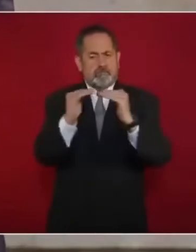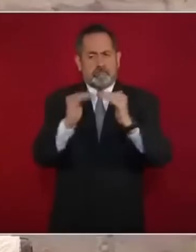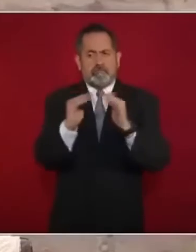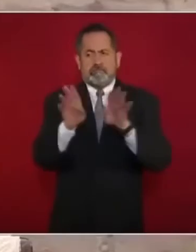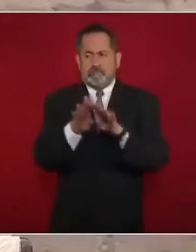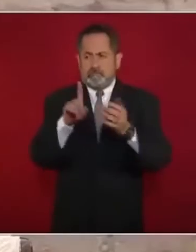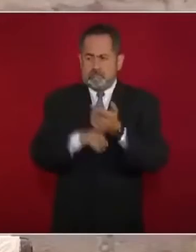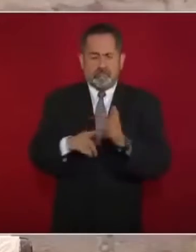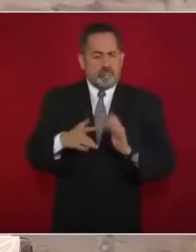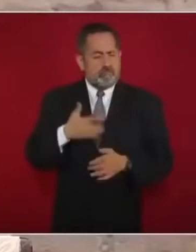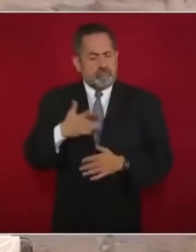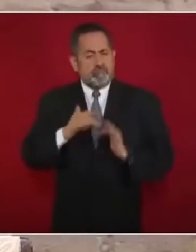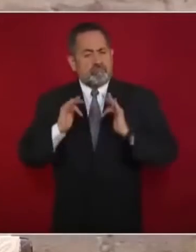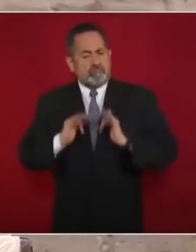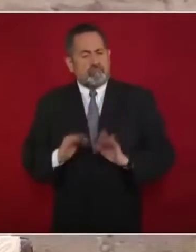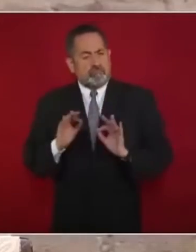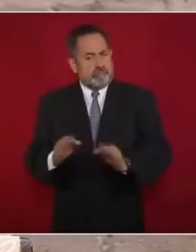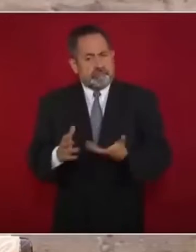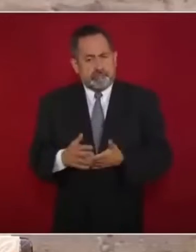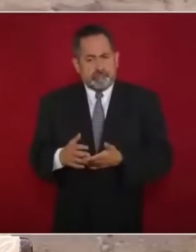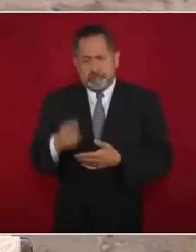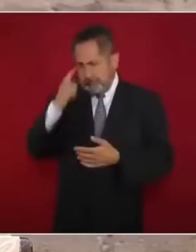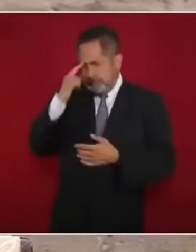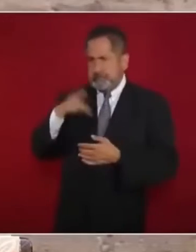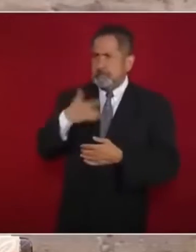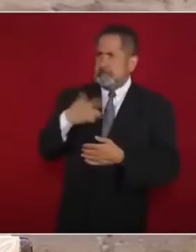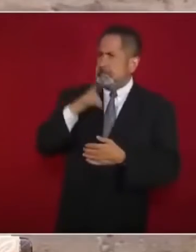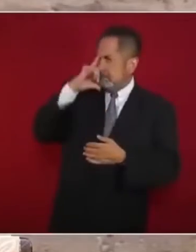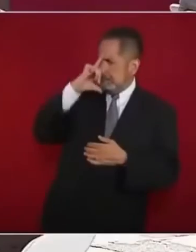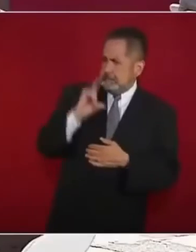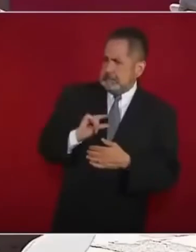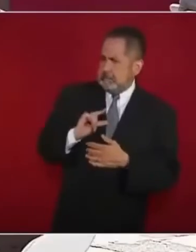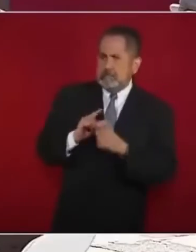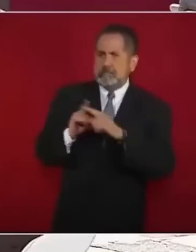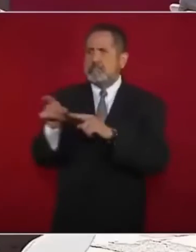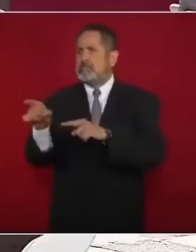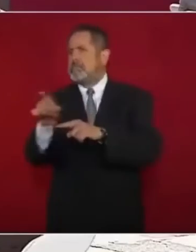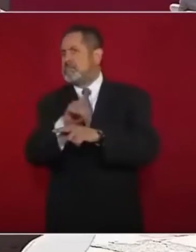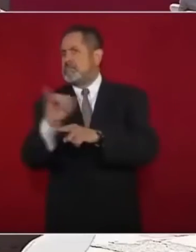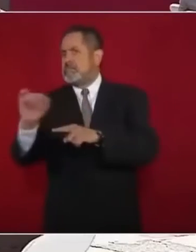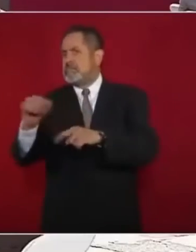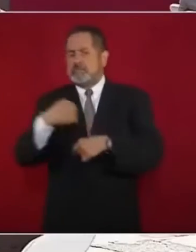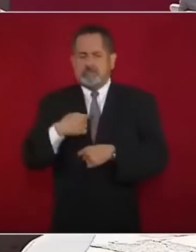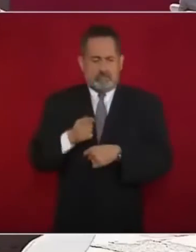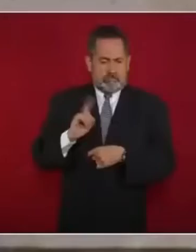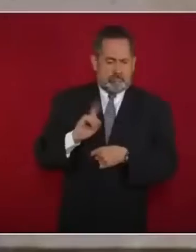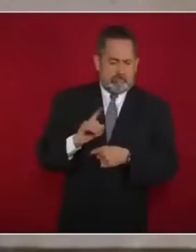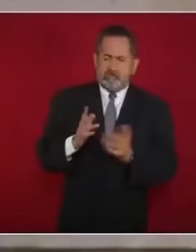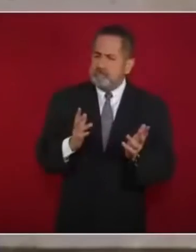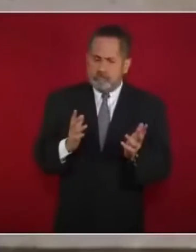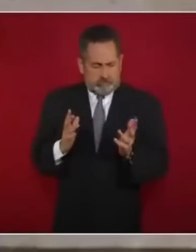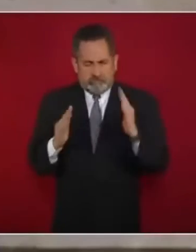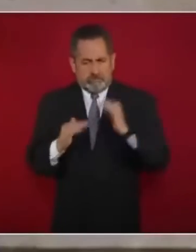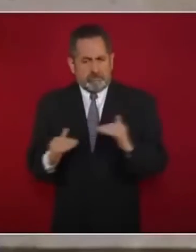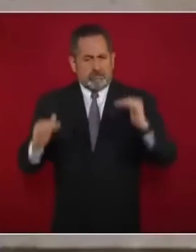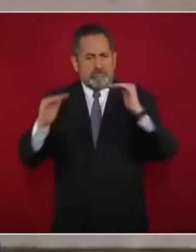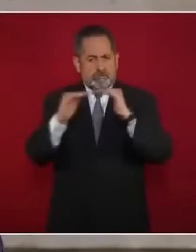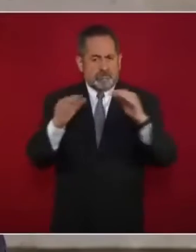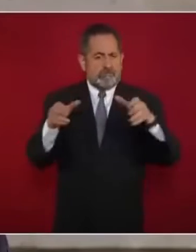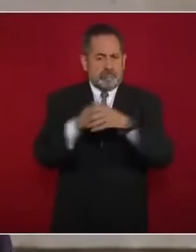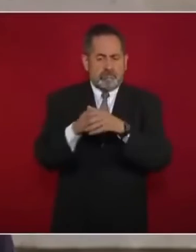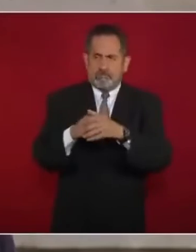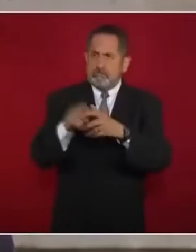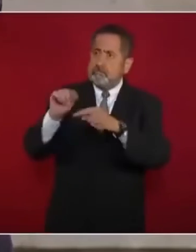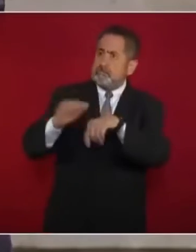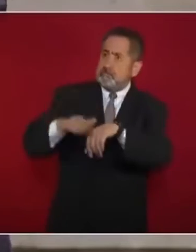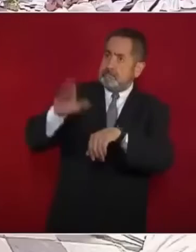UMAS que no nos hagan sentir inferiores al personal que está contemplado en el Instituto